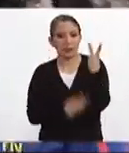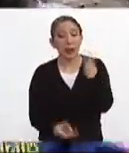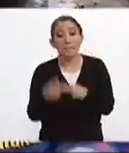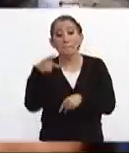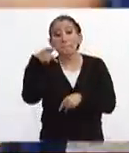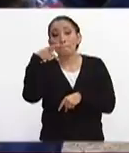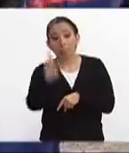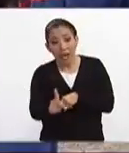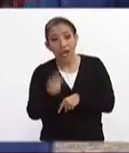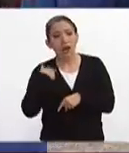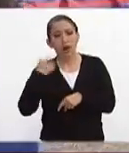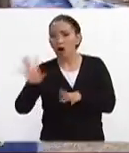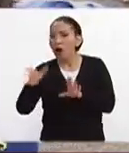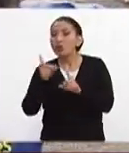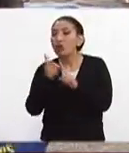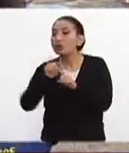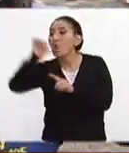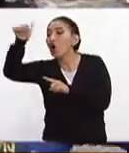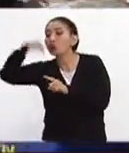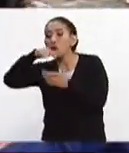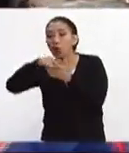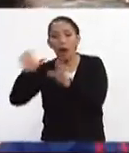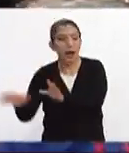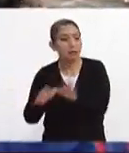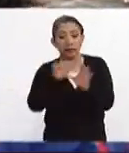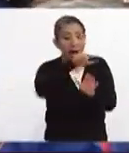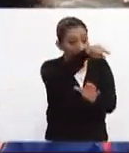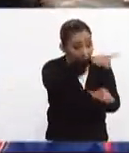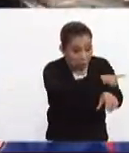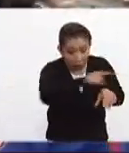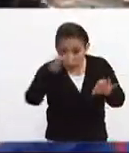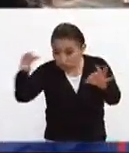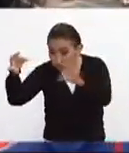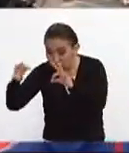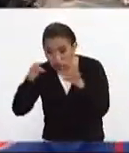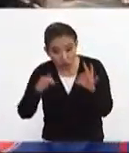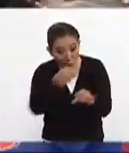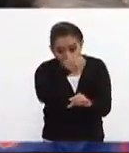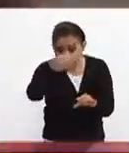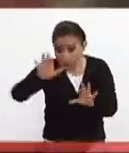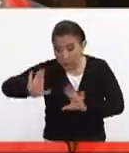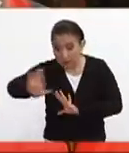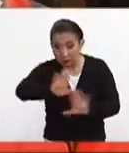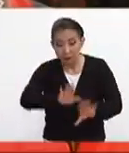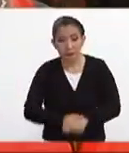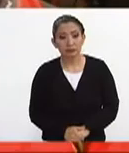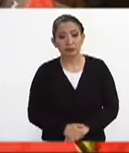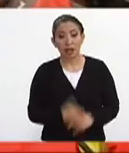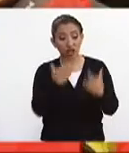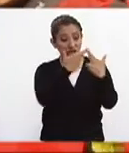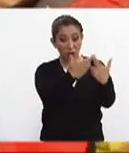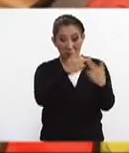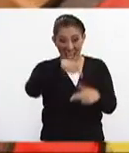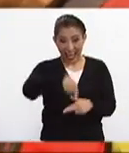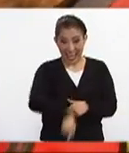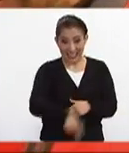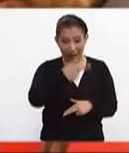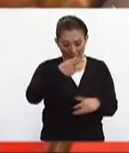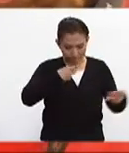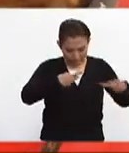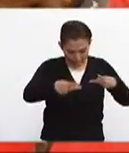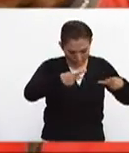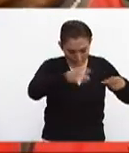pero estamos canalizando ya para afuera porque ya todas las delegaciones están bien organizadas y el sobrante que está quedando estamos